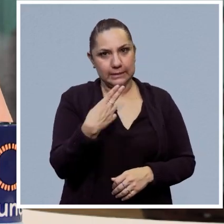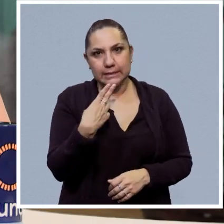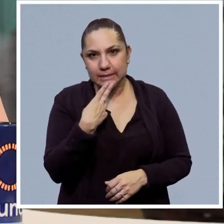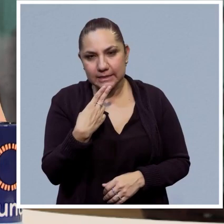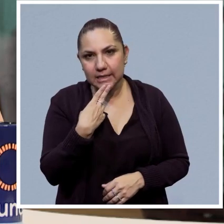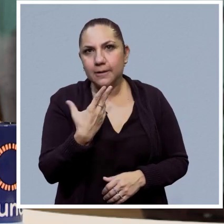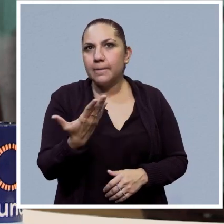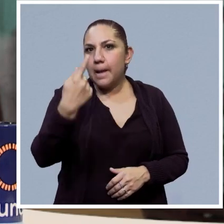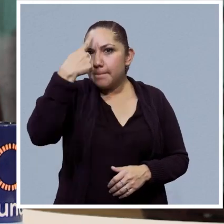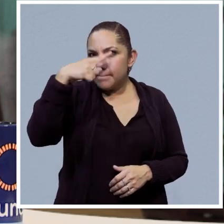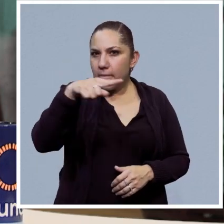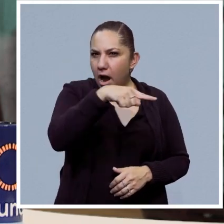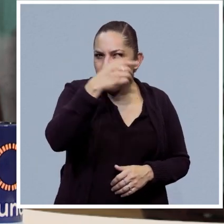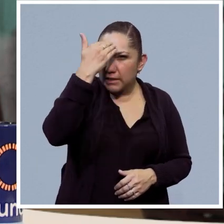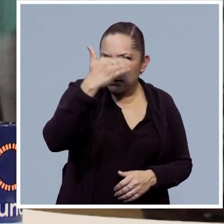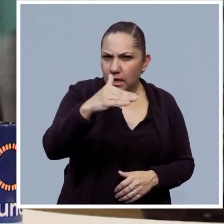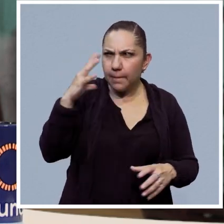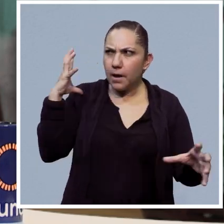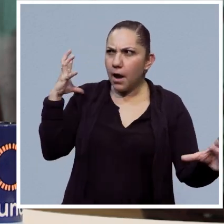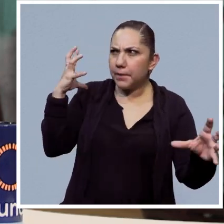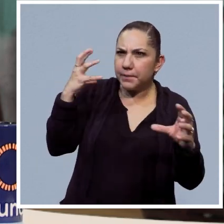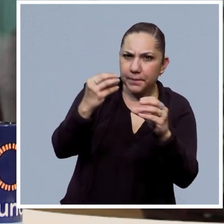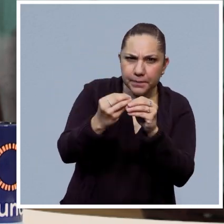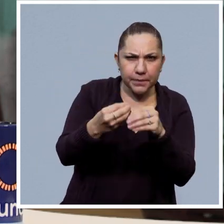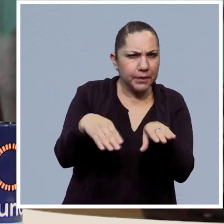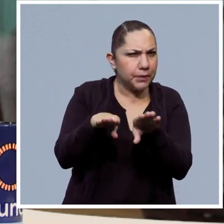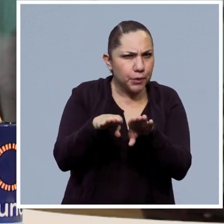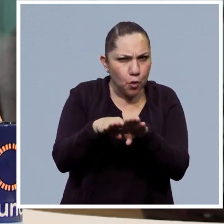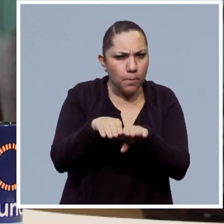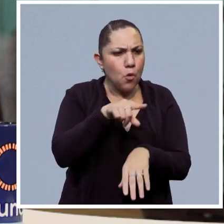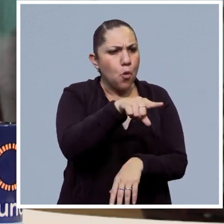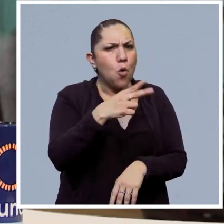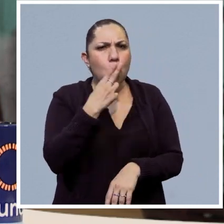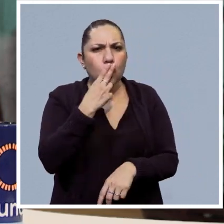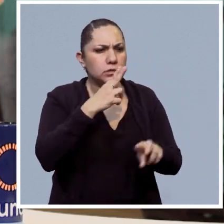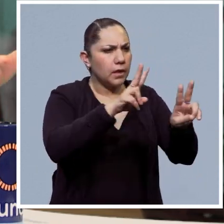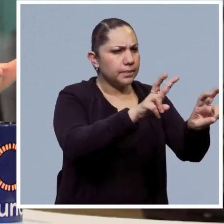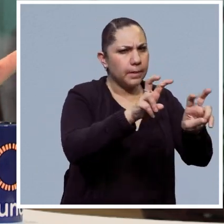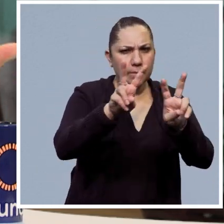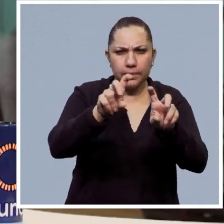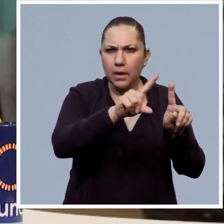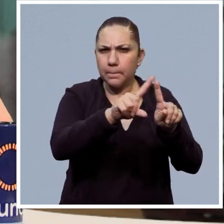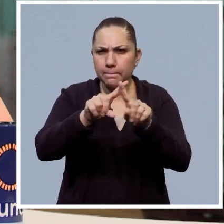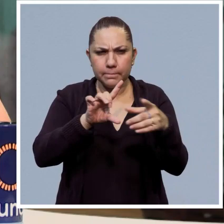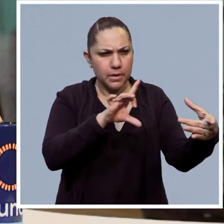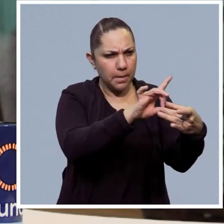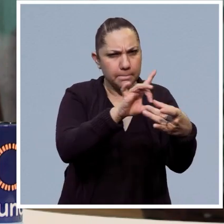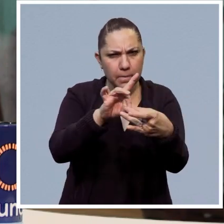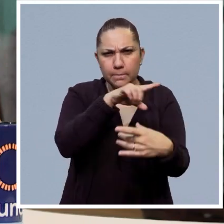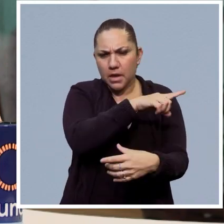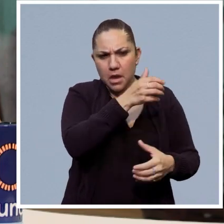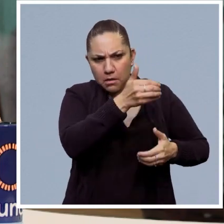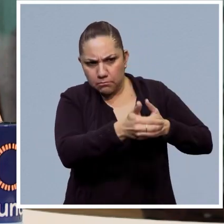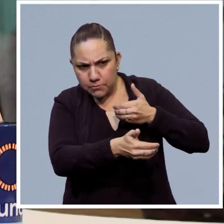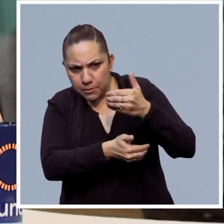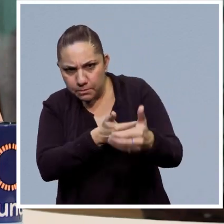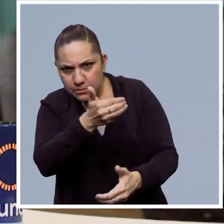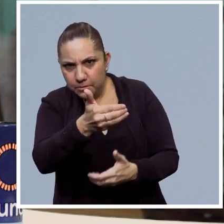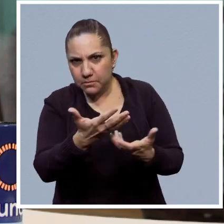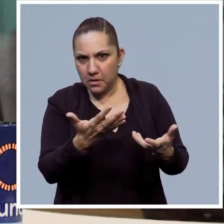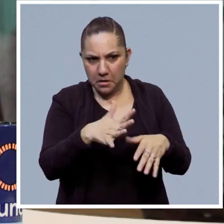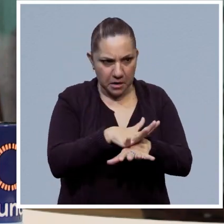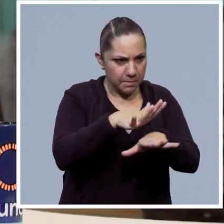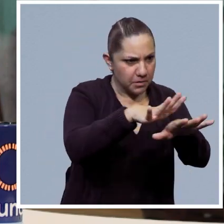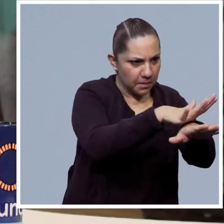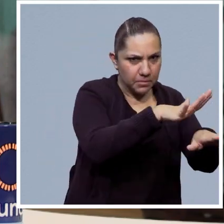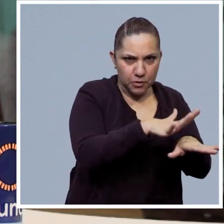mucha utilidad, ya sea desde cuál ha sido su evolución, los aportes que tiene en los diferentes campos, el desarrollo que está atendiendo, y también ya directamente su